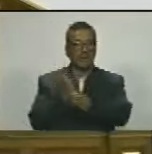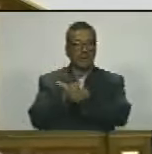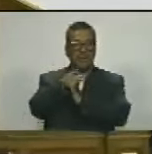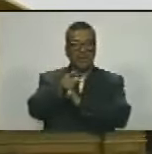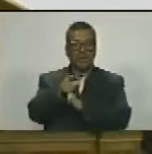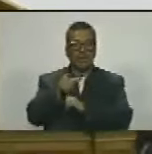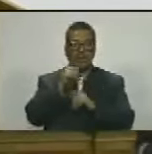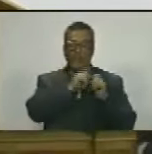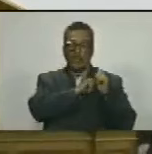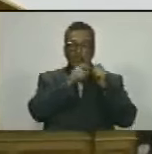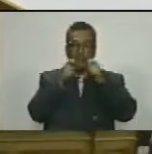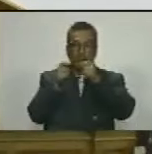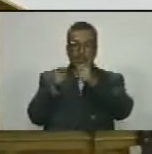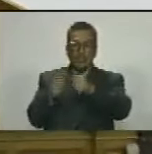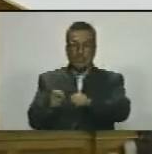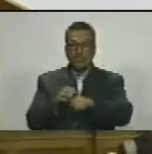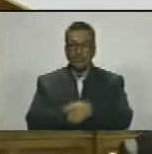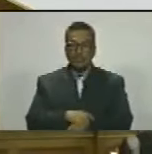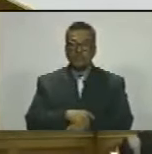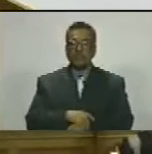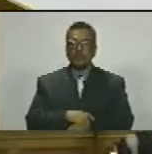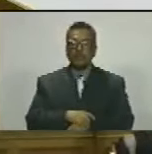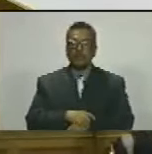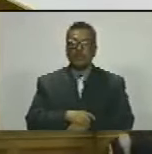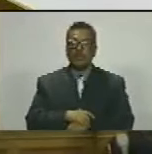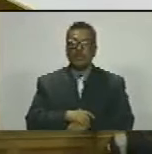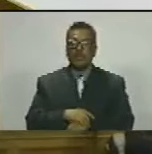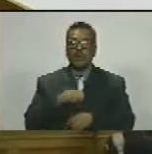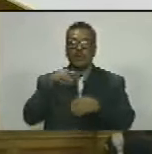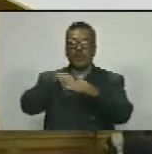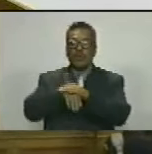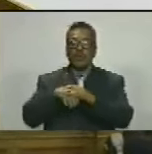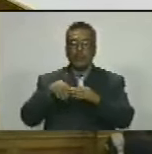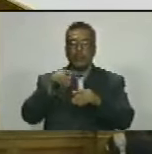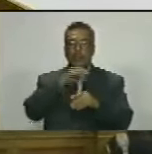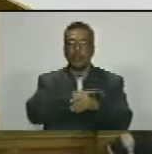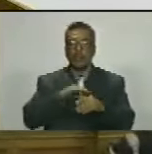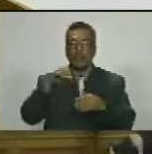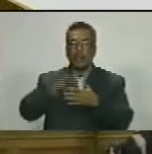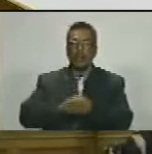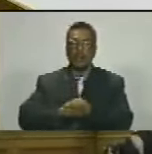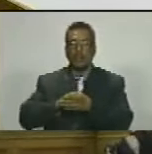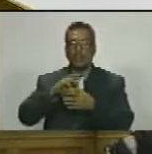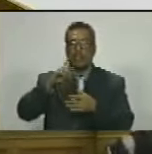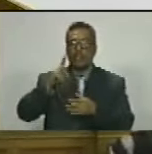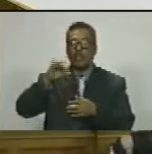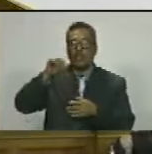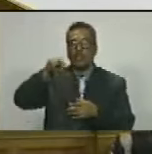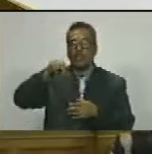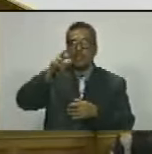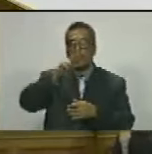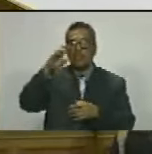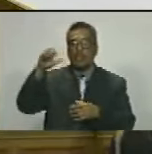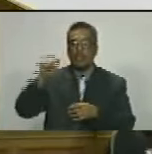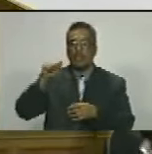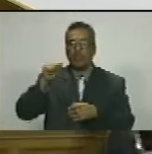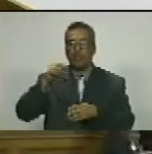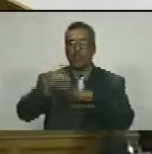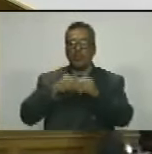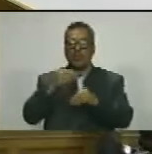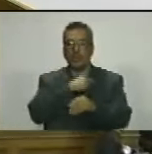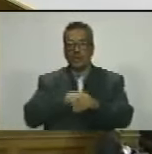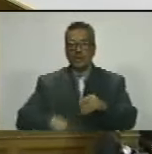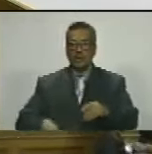el nombramiento de la militante del partido socialista unido de venezuela Dinora Figuera como